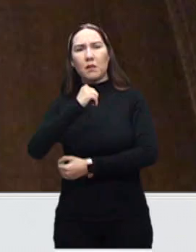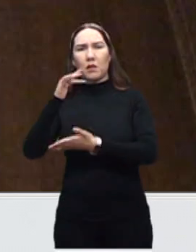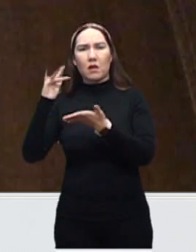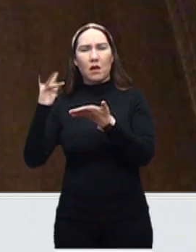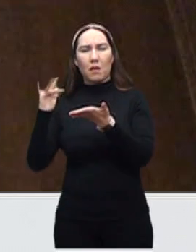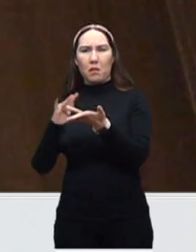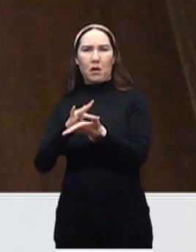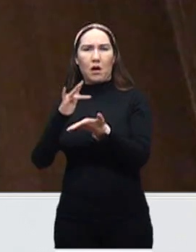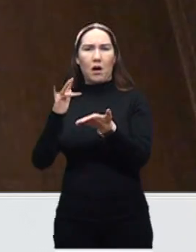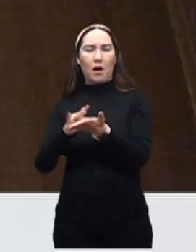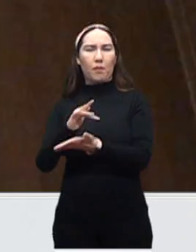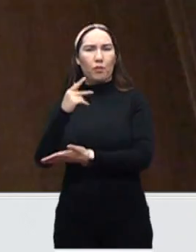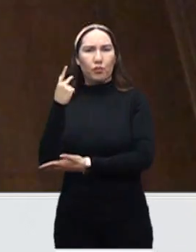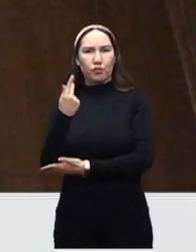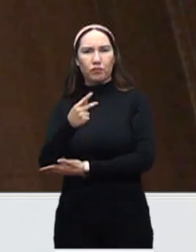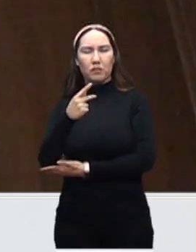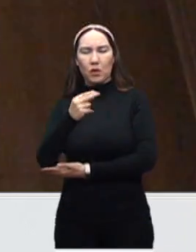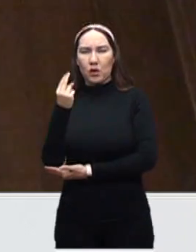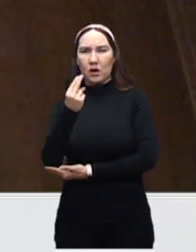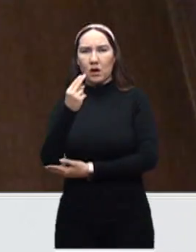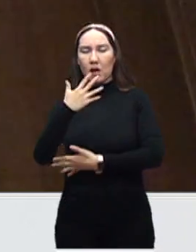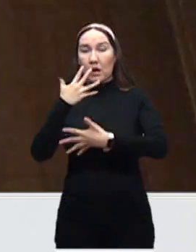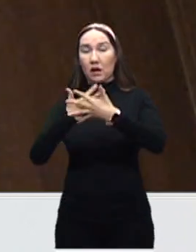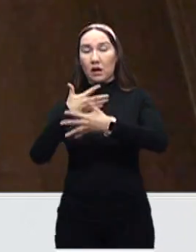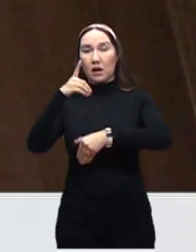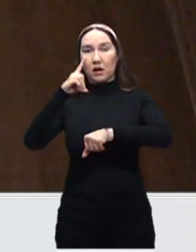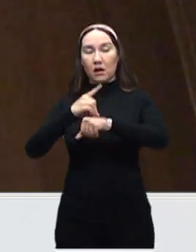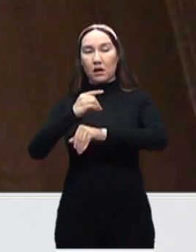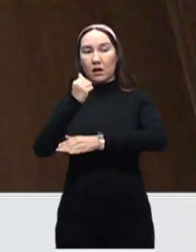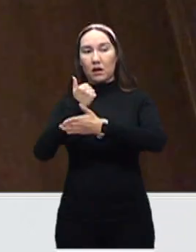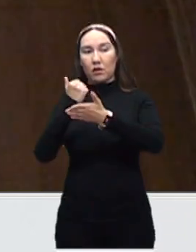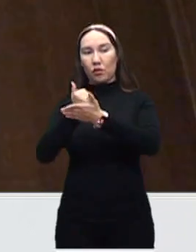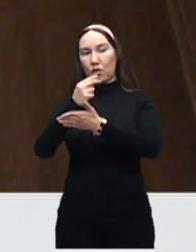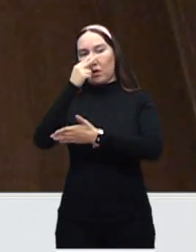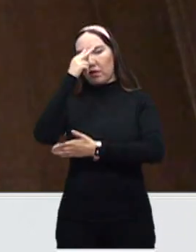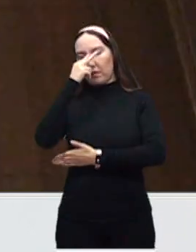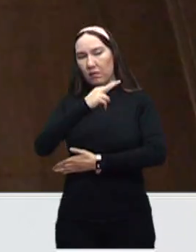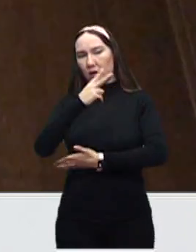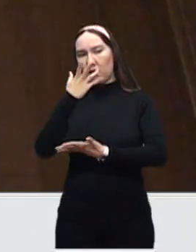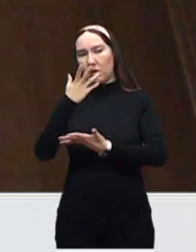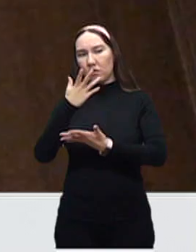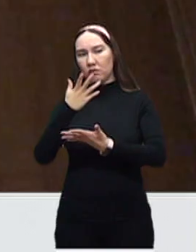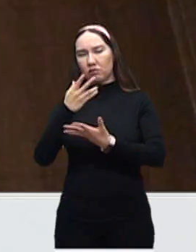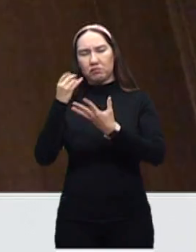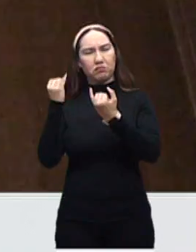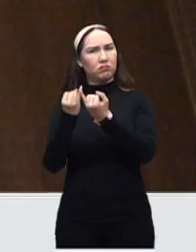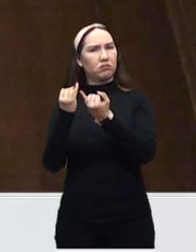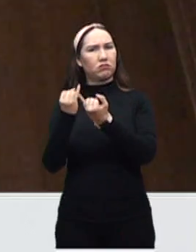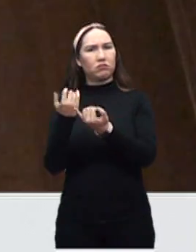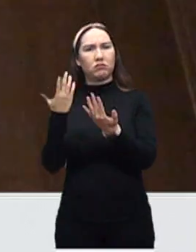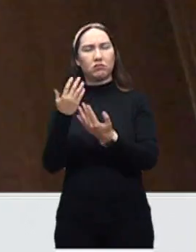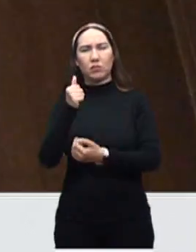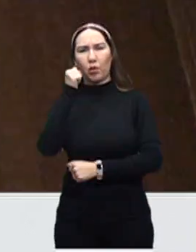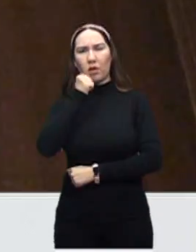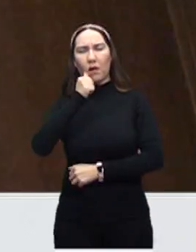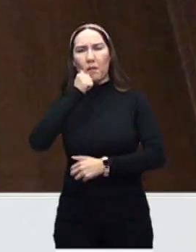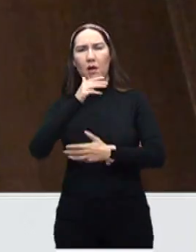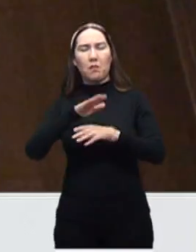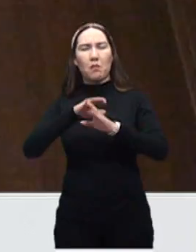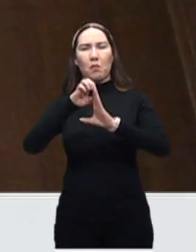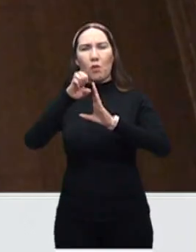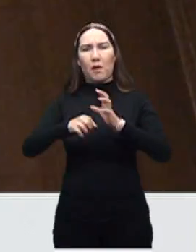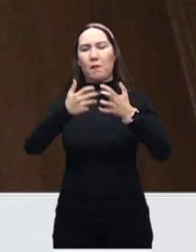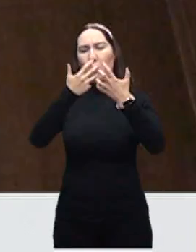su manutención en estos 15 días allá en la Ciudad de México, desde luego como debe ser como en cualquier empresa y en cualquier